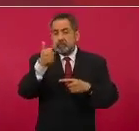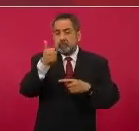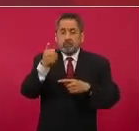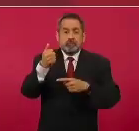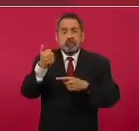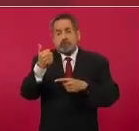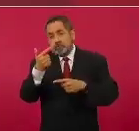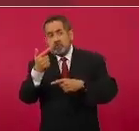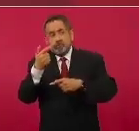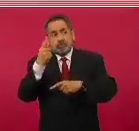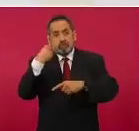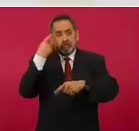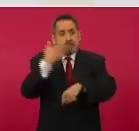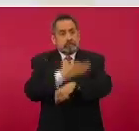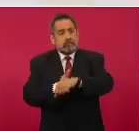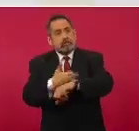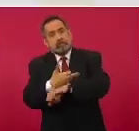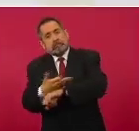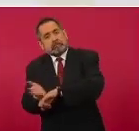de retraso.